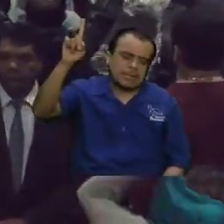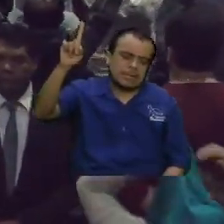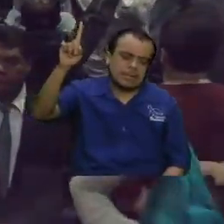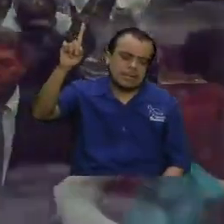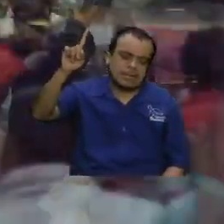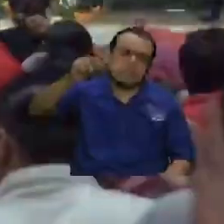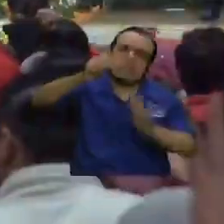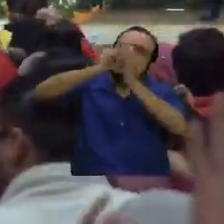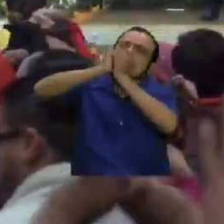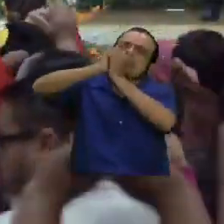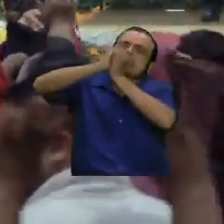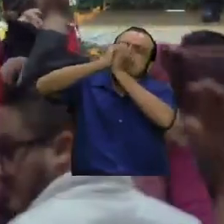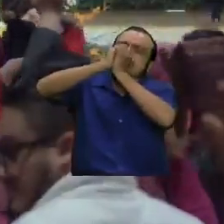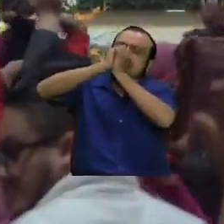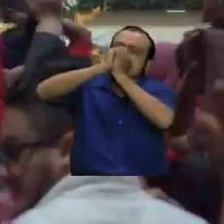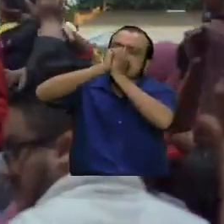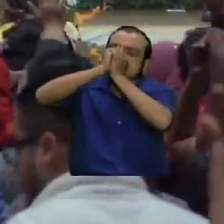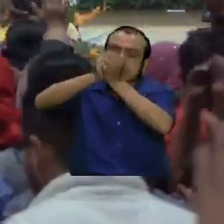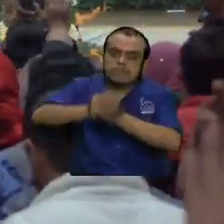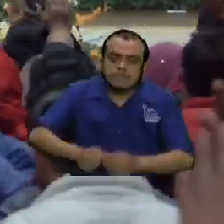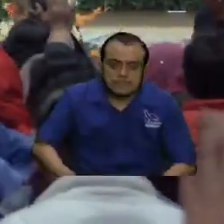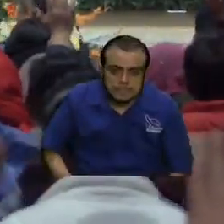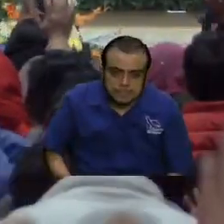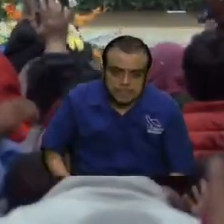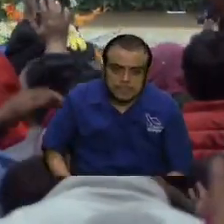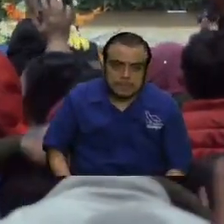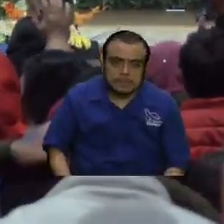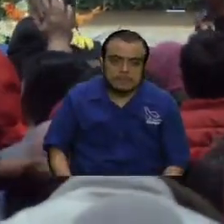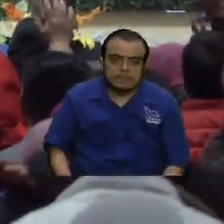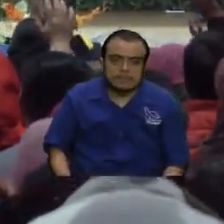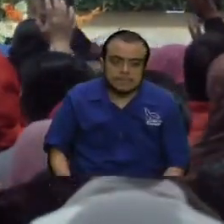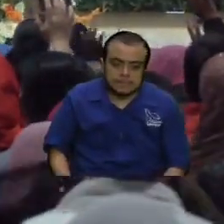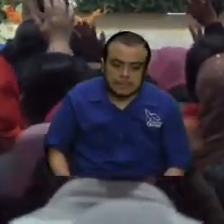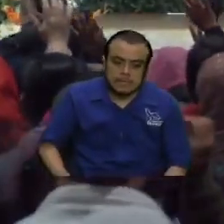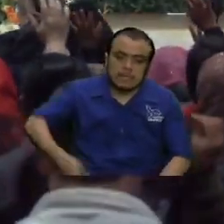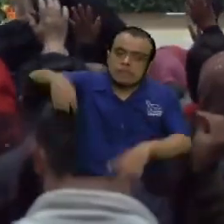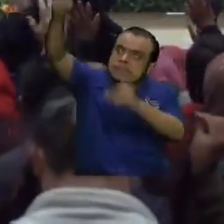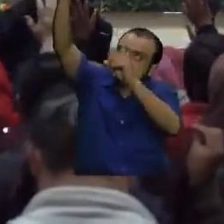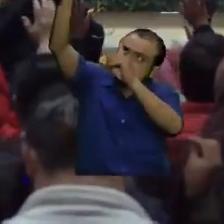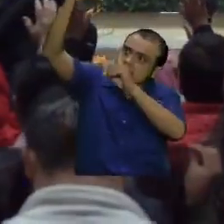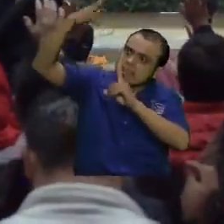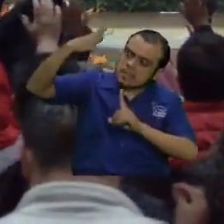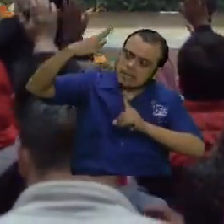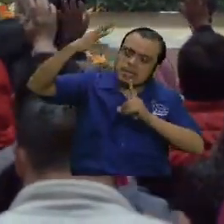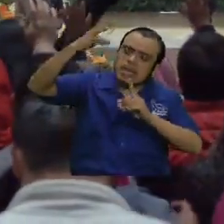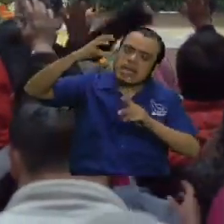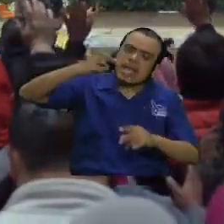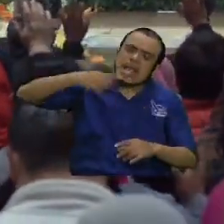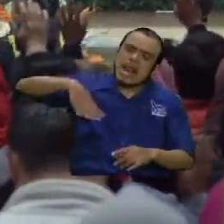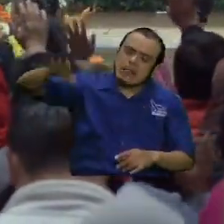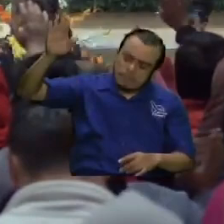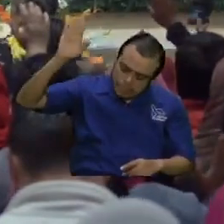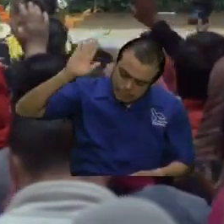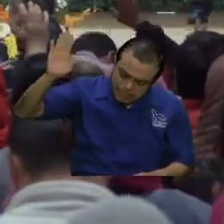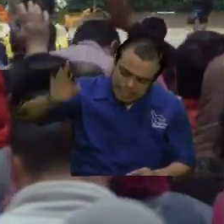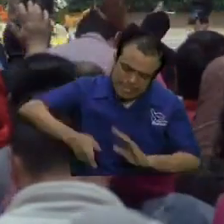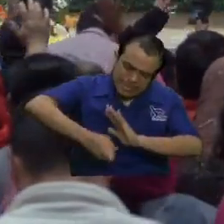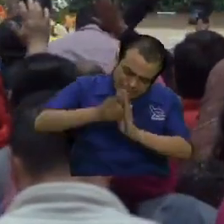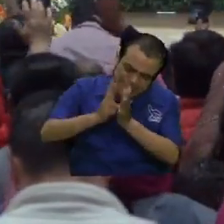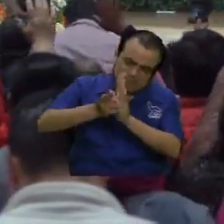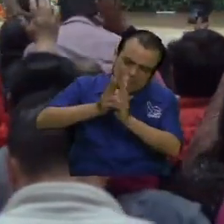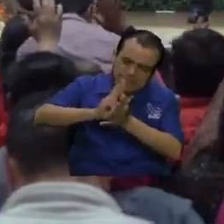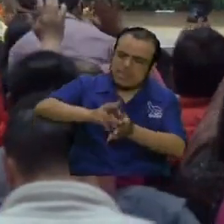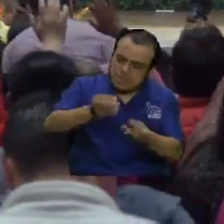yo te ruego que ese galardón y esa promesa que la hemos estado repitiendo